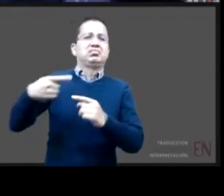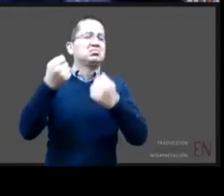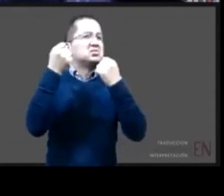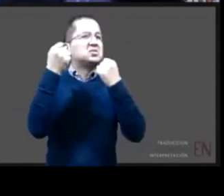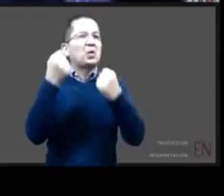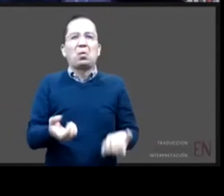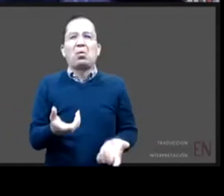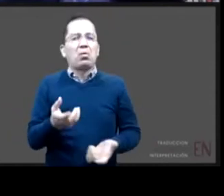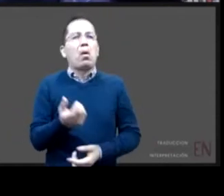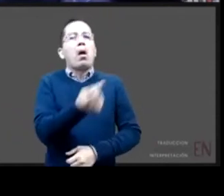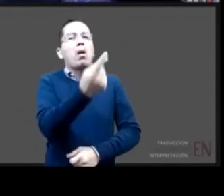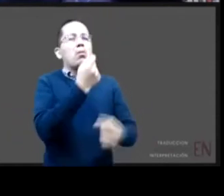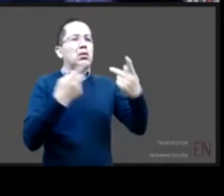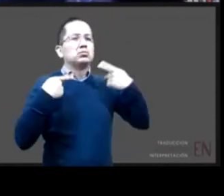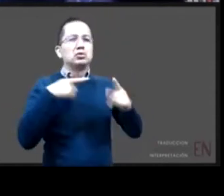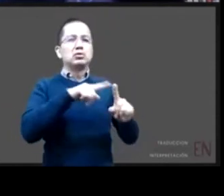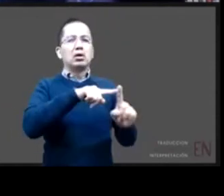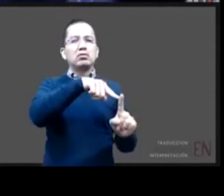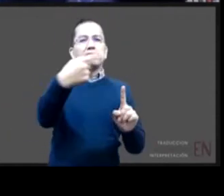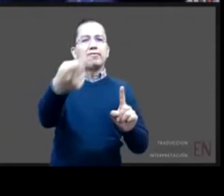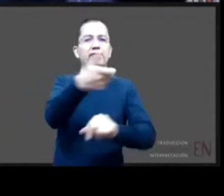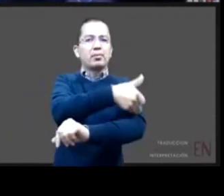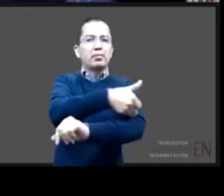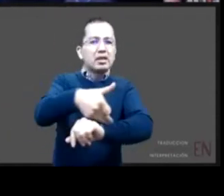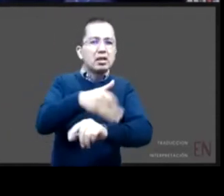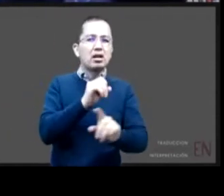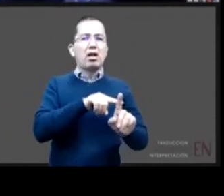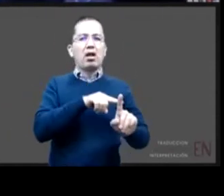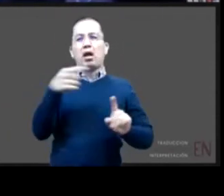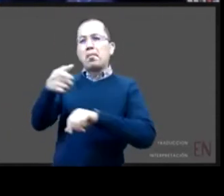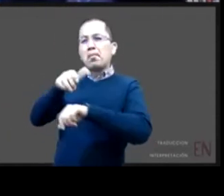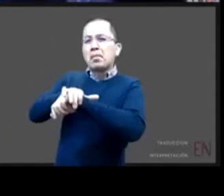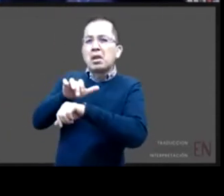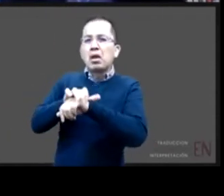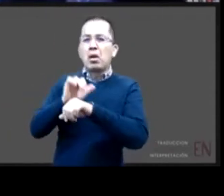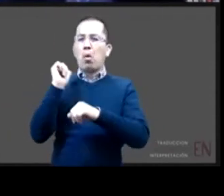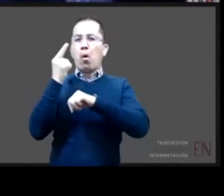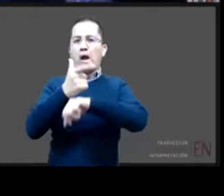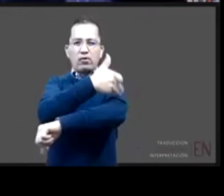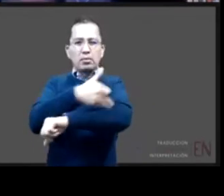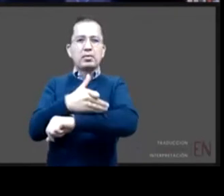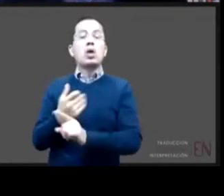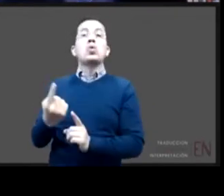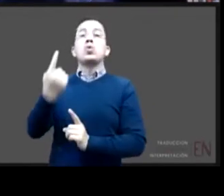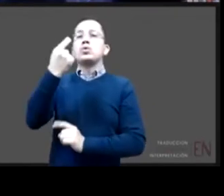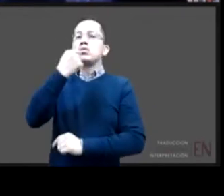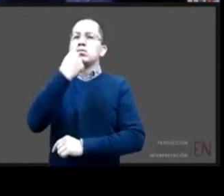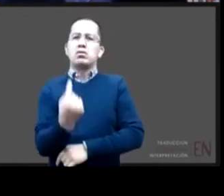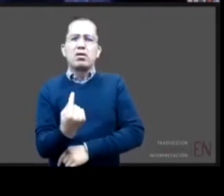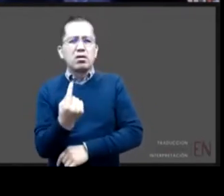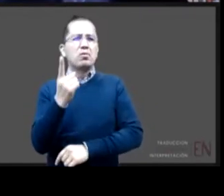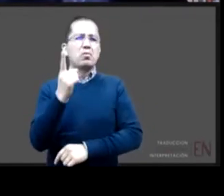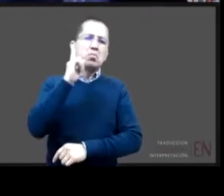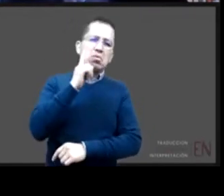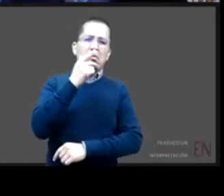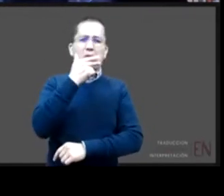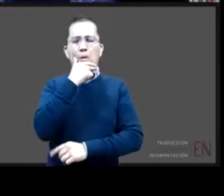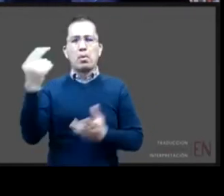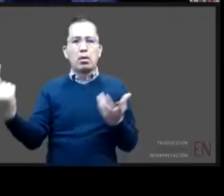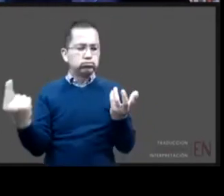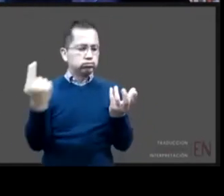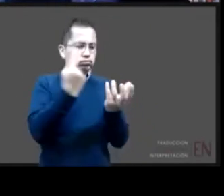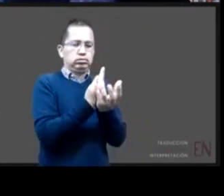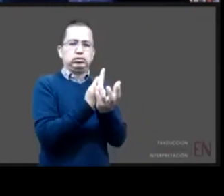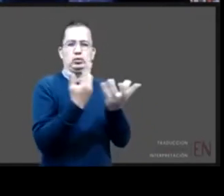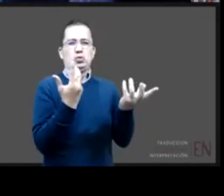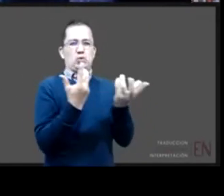cercana, en donde haya vivido un niño o una niña temporalmente por alguna situación de todas las que podamos imaginarnos